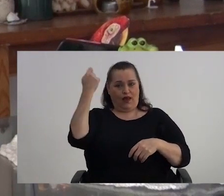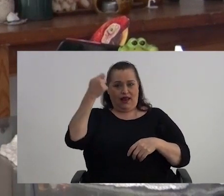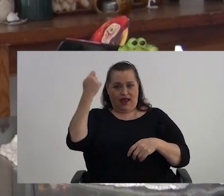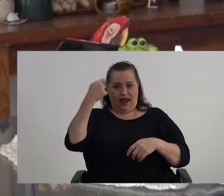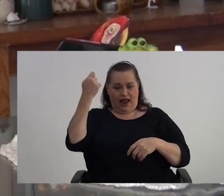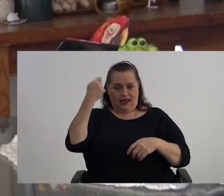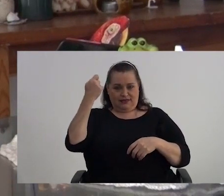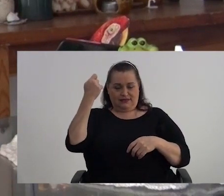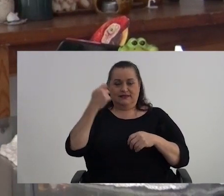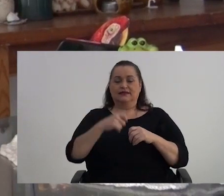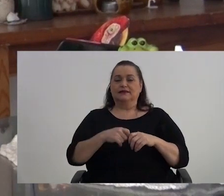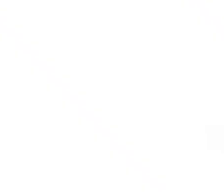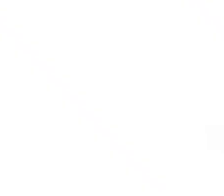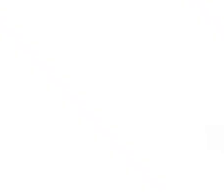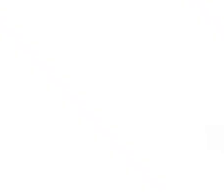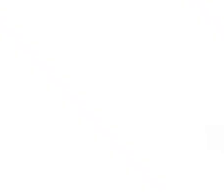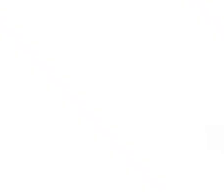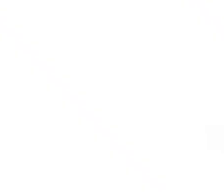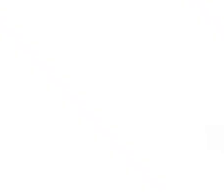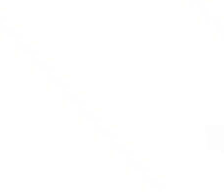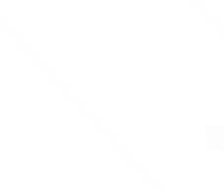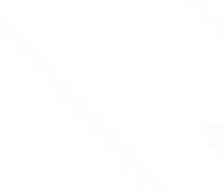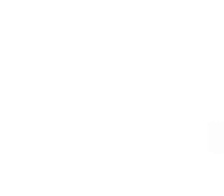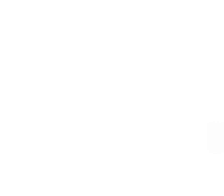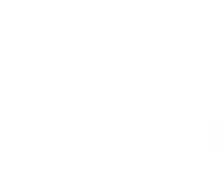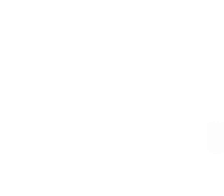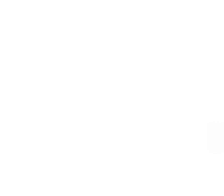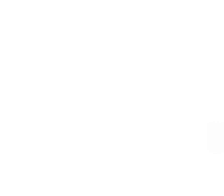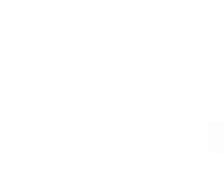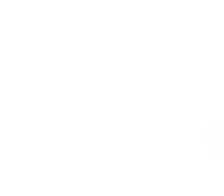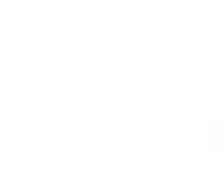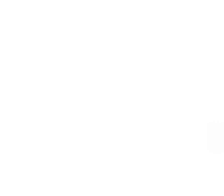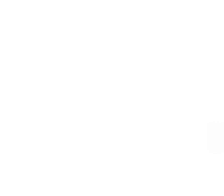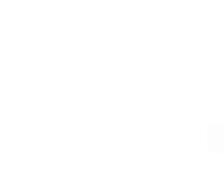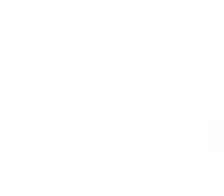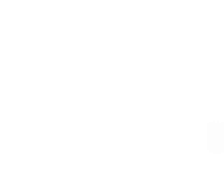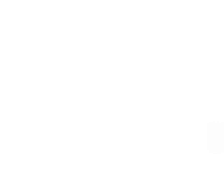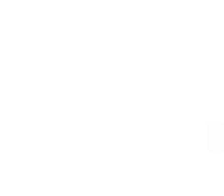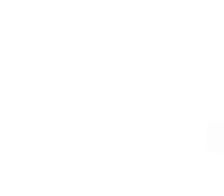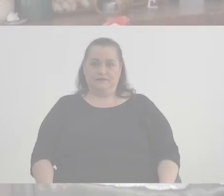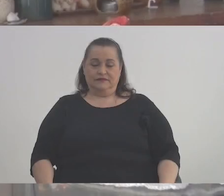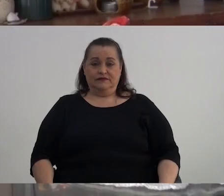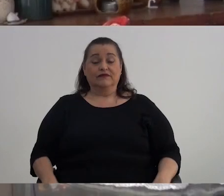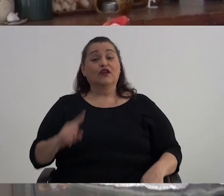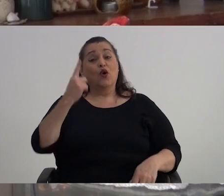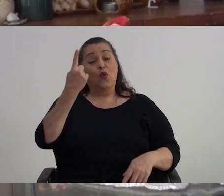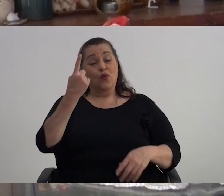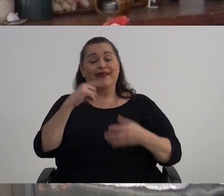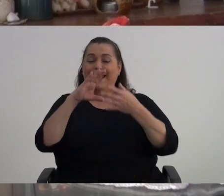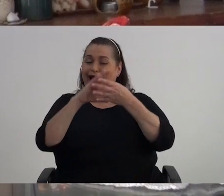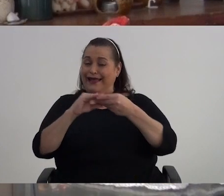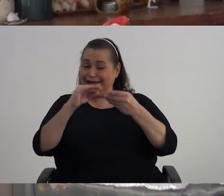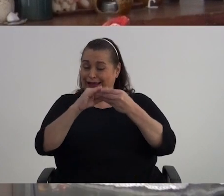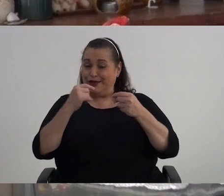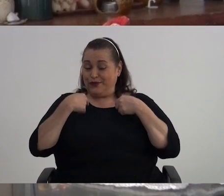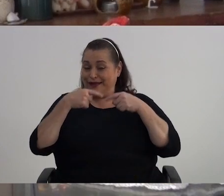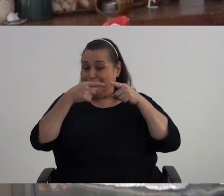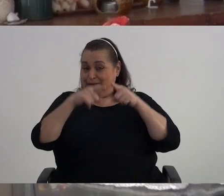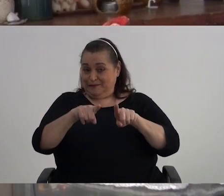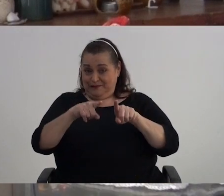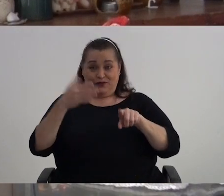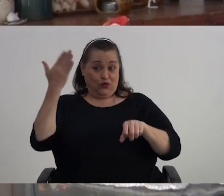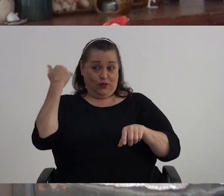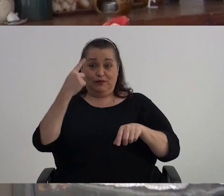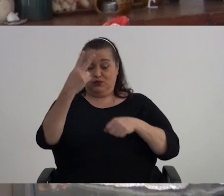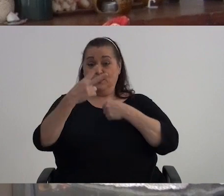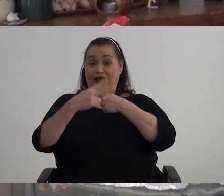Guanacaste En el IPEC de Liberia ¿Nos podría contar Algunas anécdotas De su día laboral? Una de las anécdotas Que tuvimos